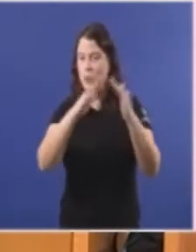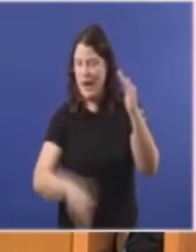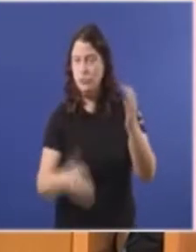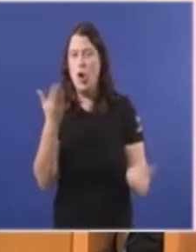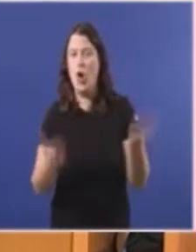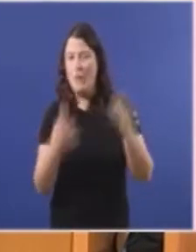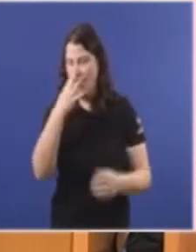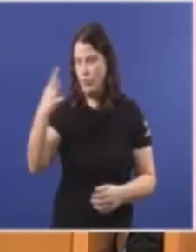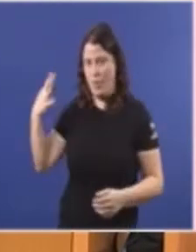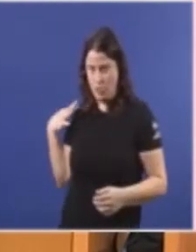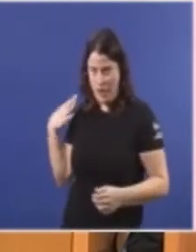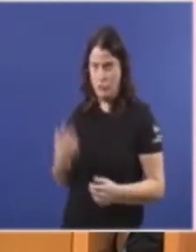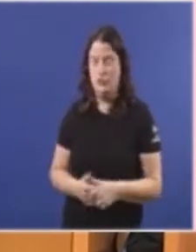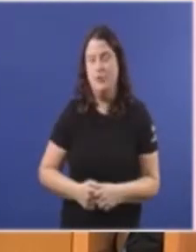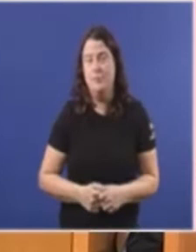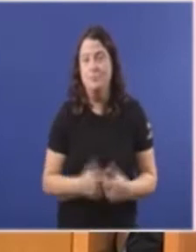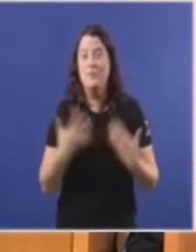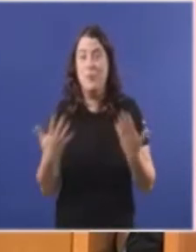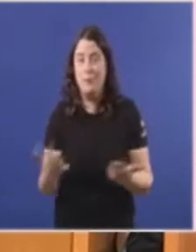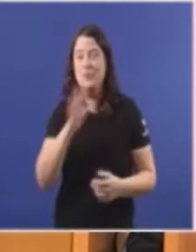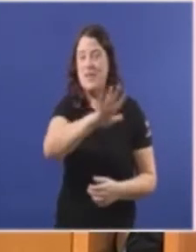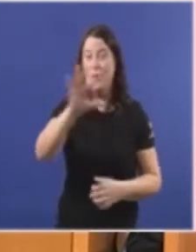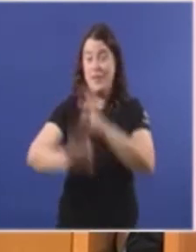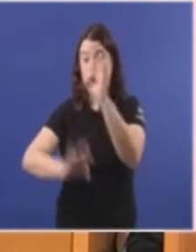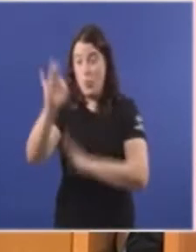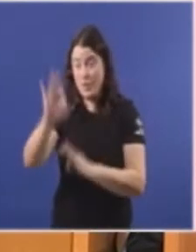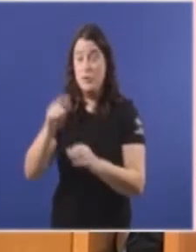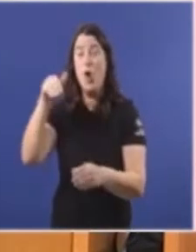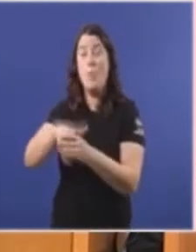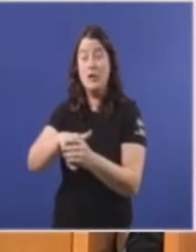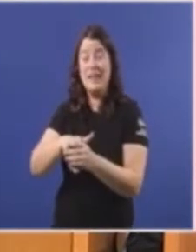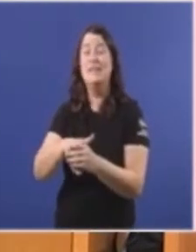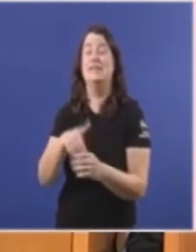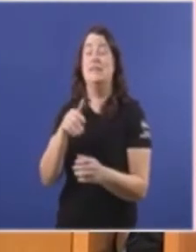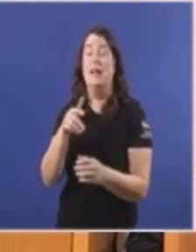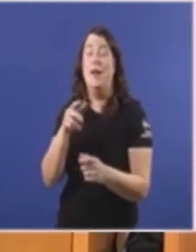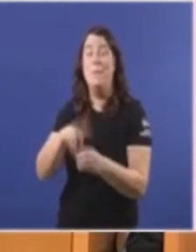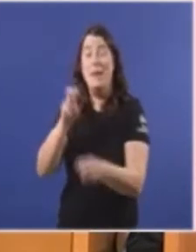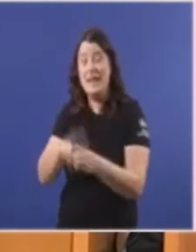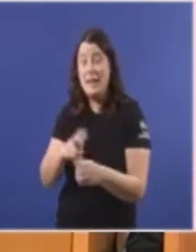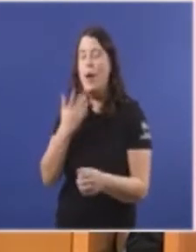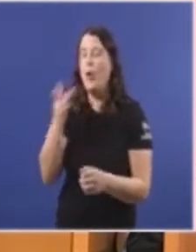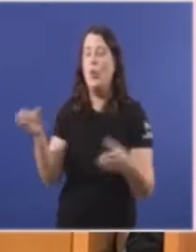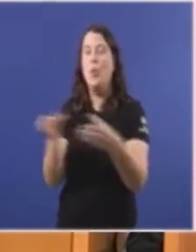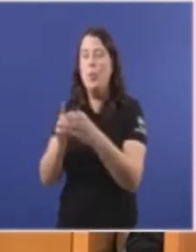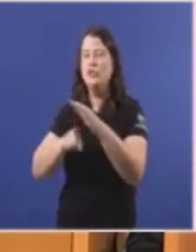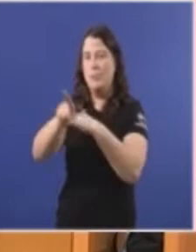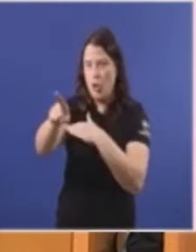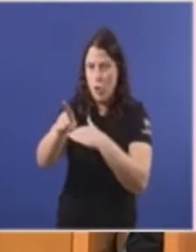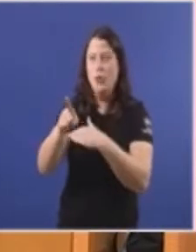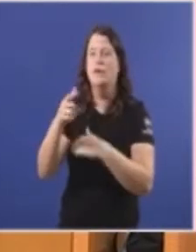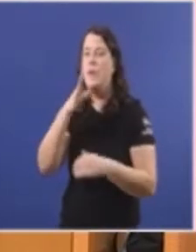4 anos E por certo O 55% dos votantes en Berín Votaron polas forzas de progreso Que estábamos